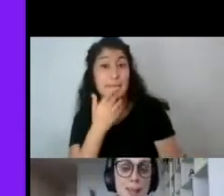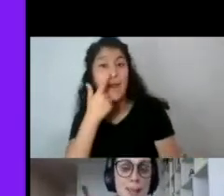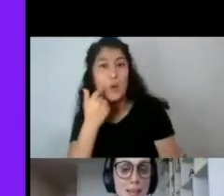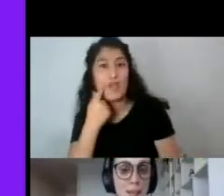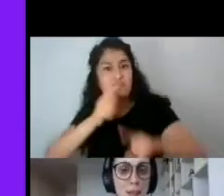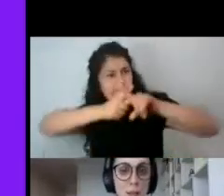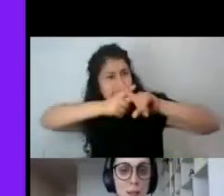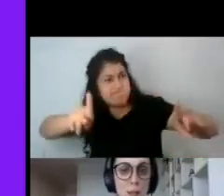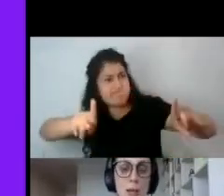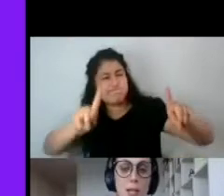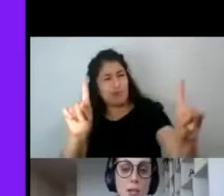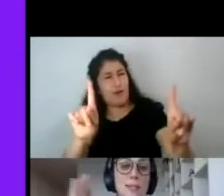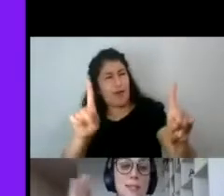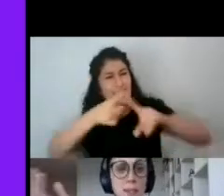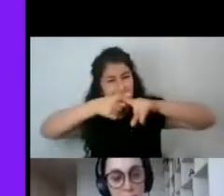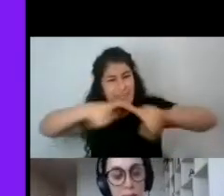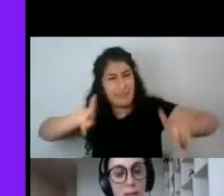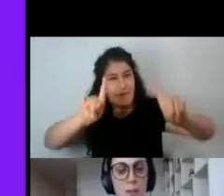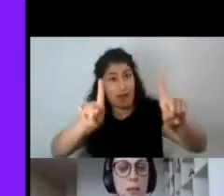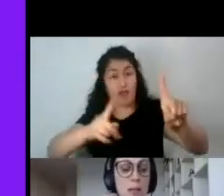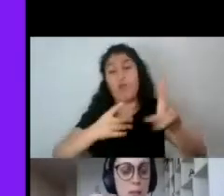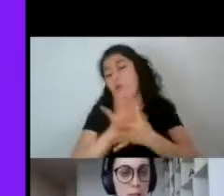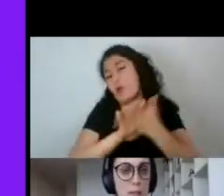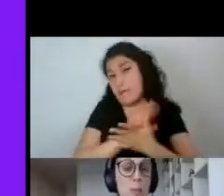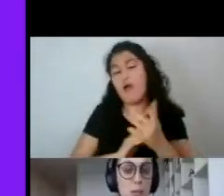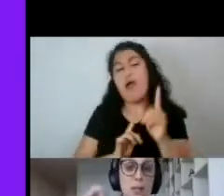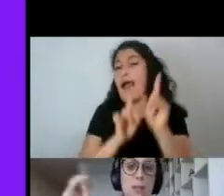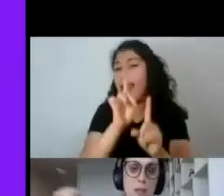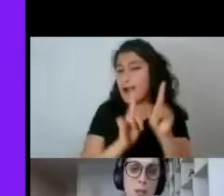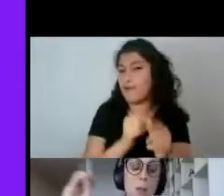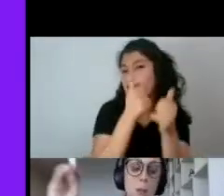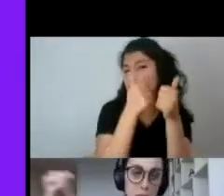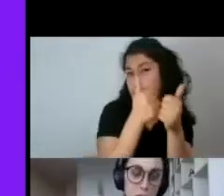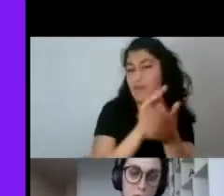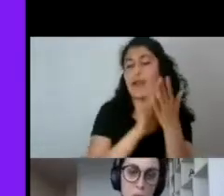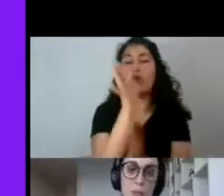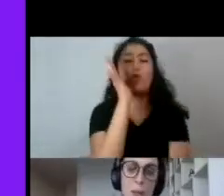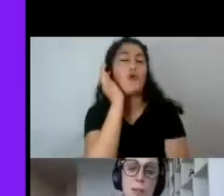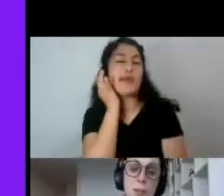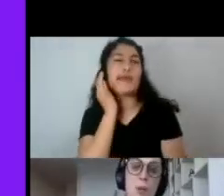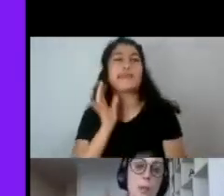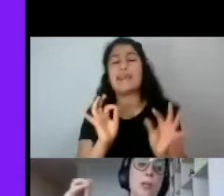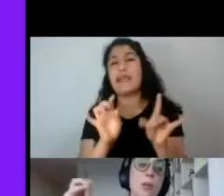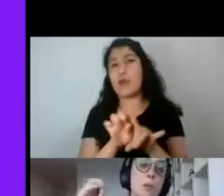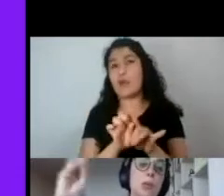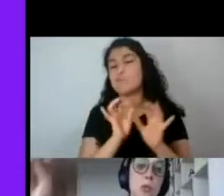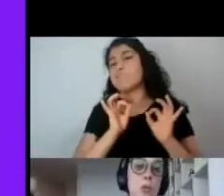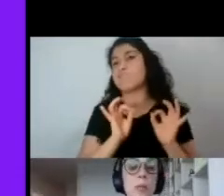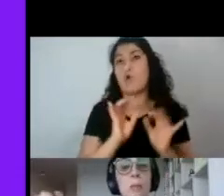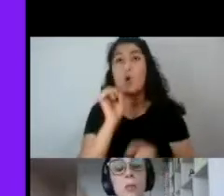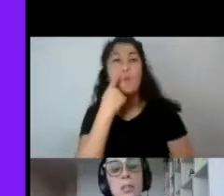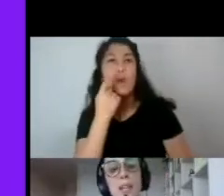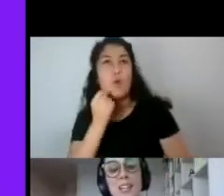Hay una diada. Hay algo que está bien, la mujer que cumple con ciertos parámetros, el hombre que cumple con